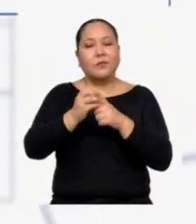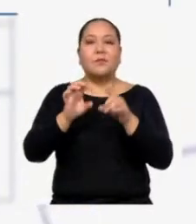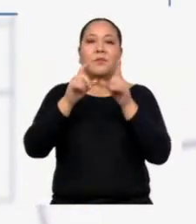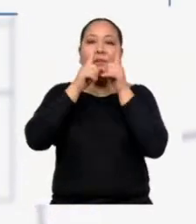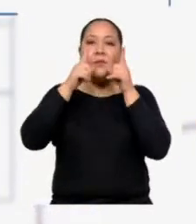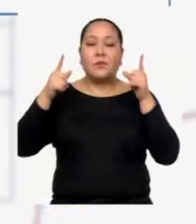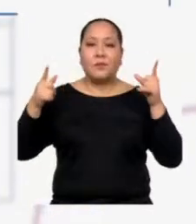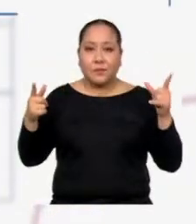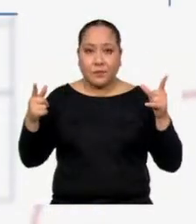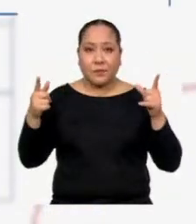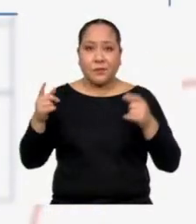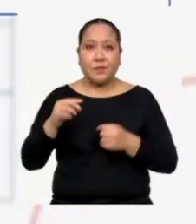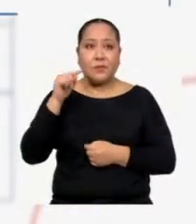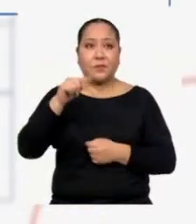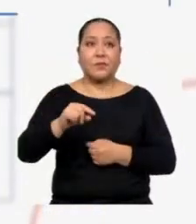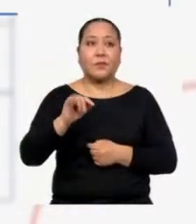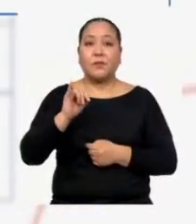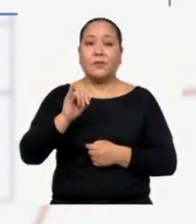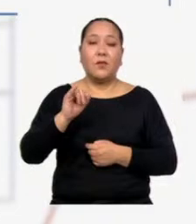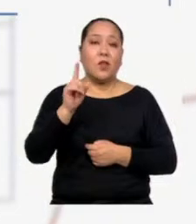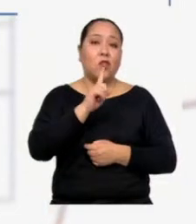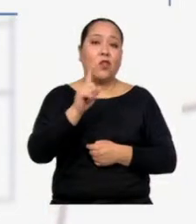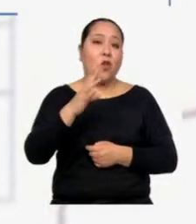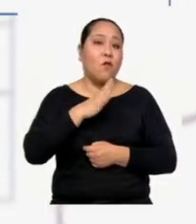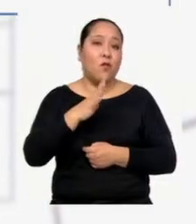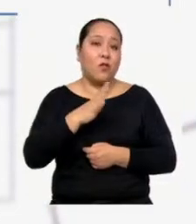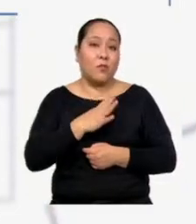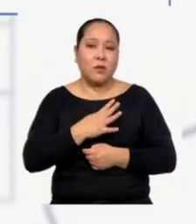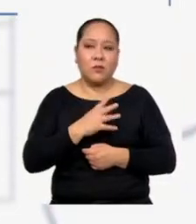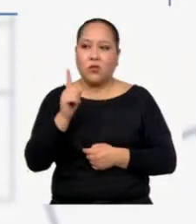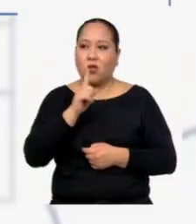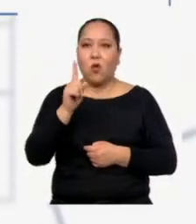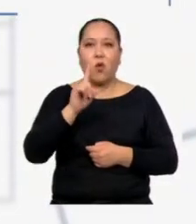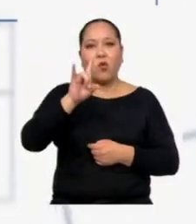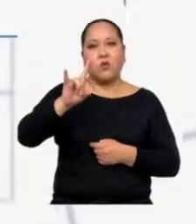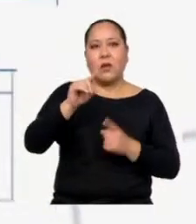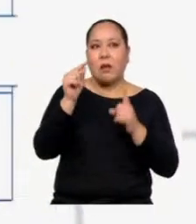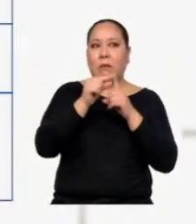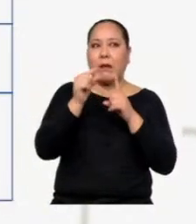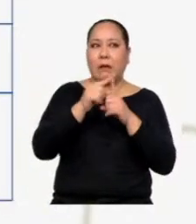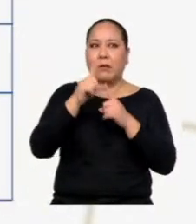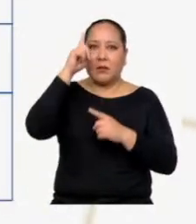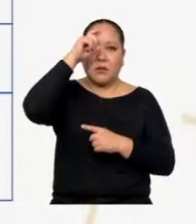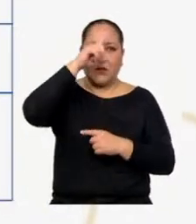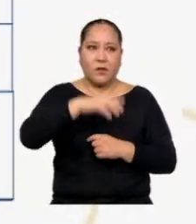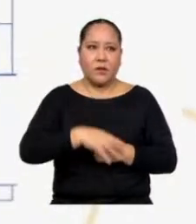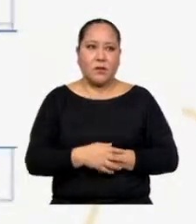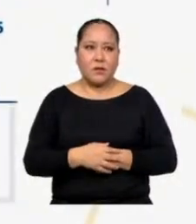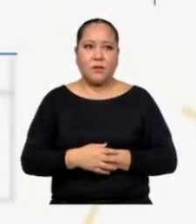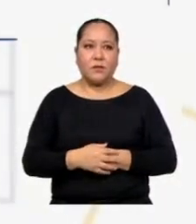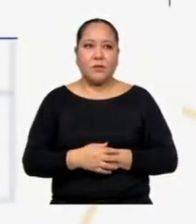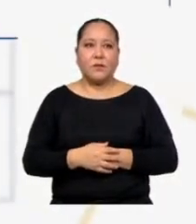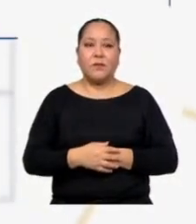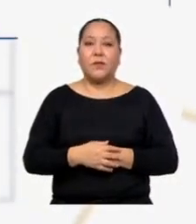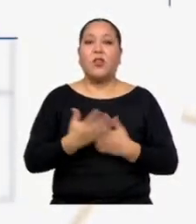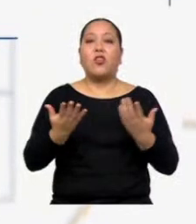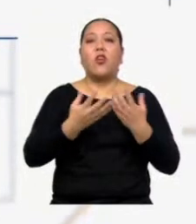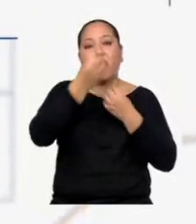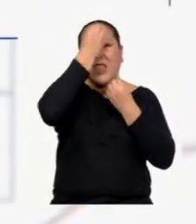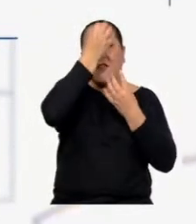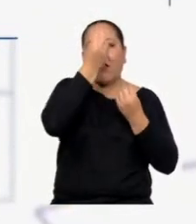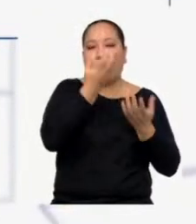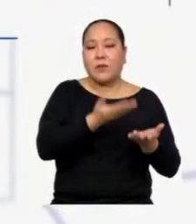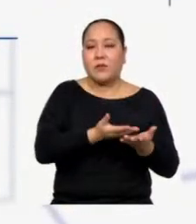que usaré es el informal. O sea, no utilizaré palabras muy complicadas. En cuanto a la fuente de información,